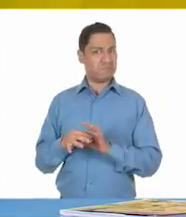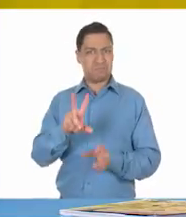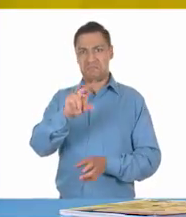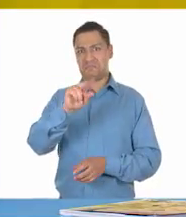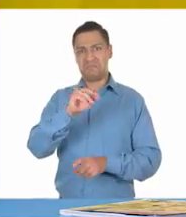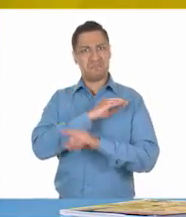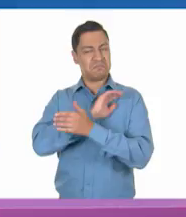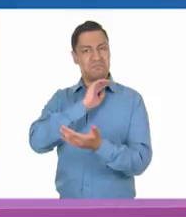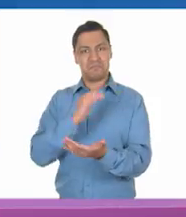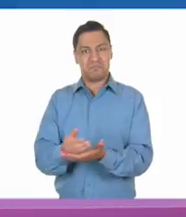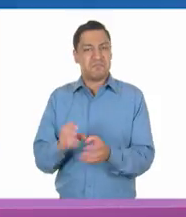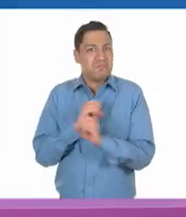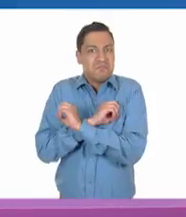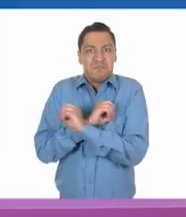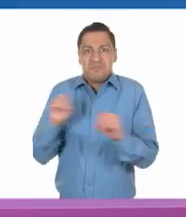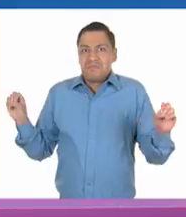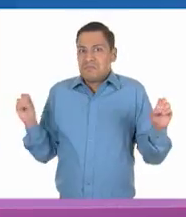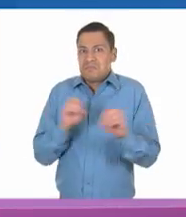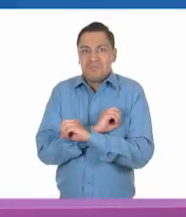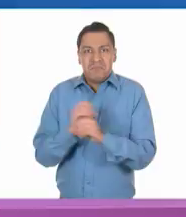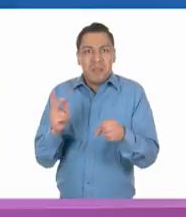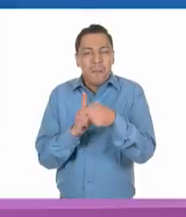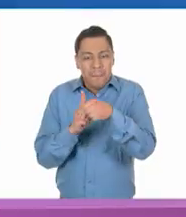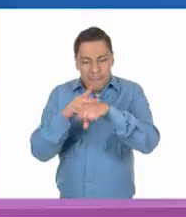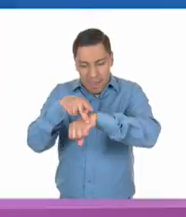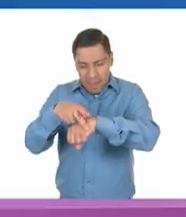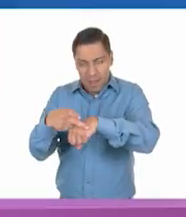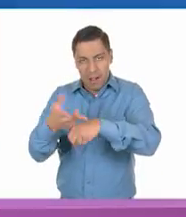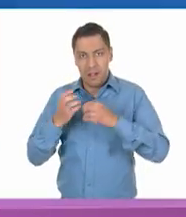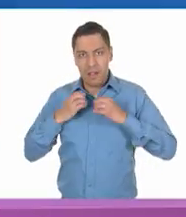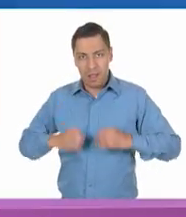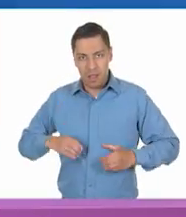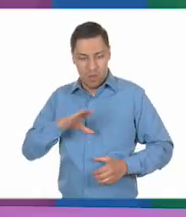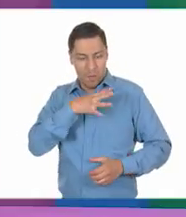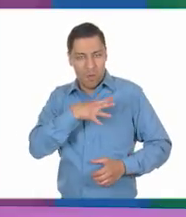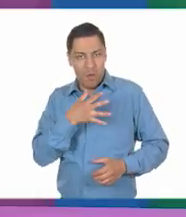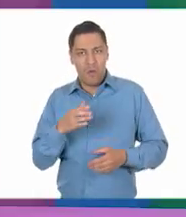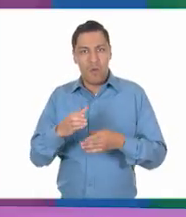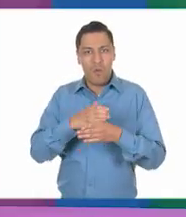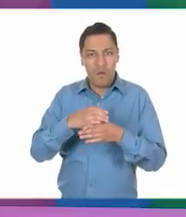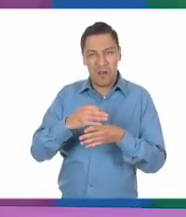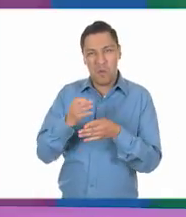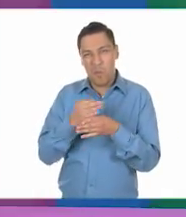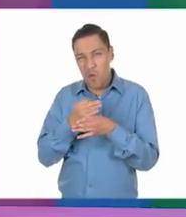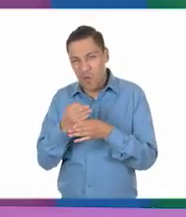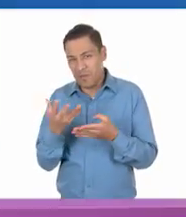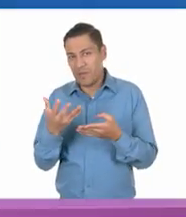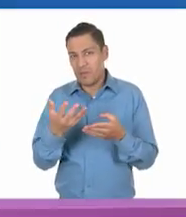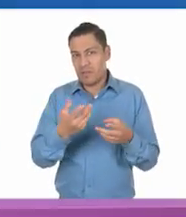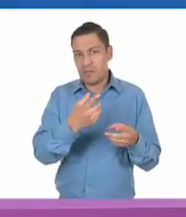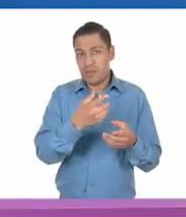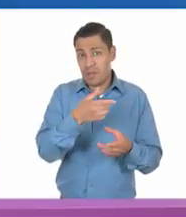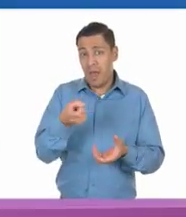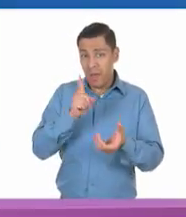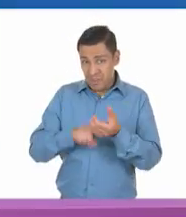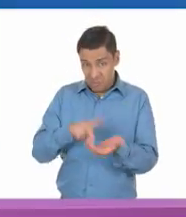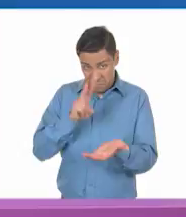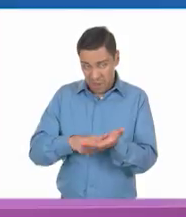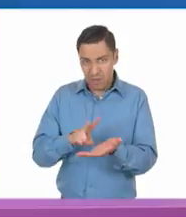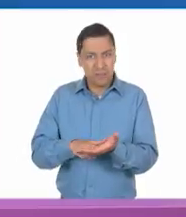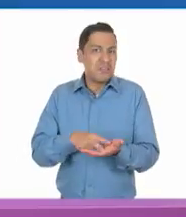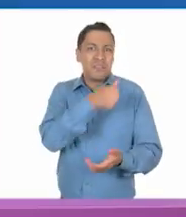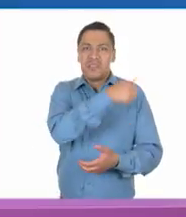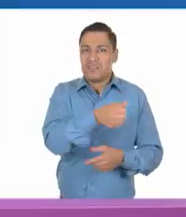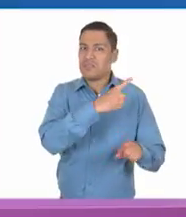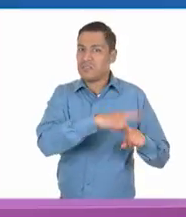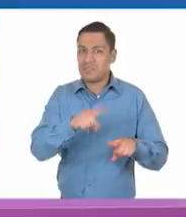aspecto. Menos con ningún color de piel, porque no determina cómo nos comportamos, lo valiosos que somos, nuestras habilidades